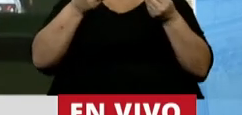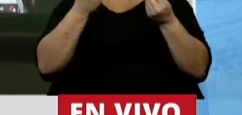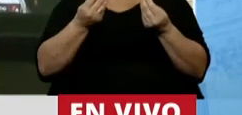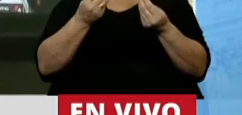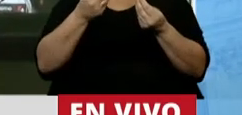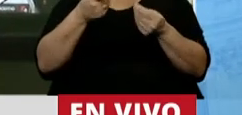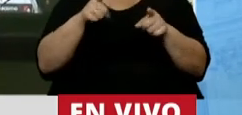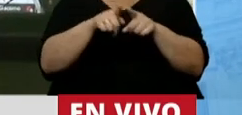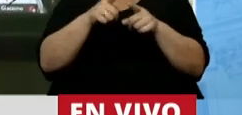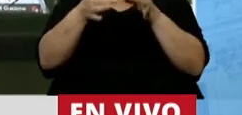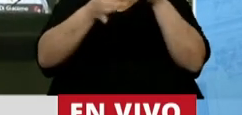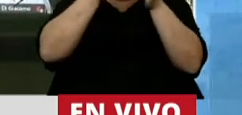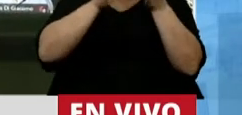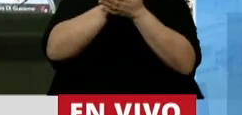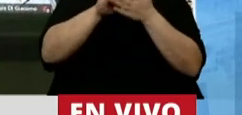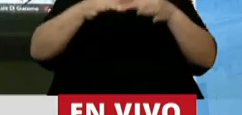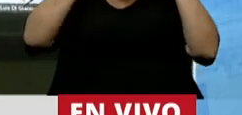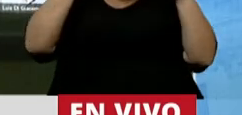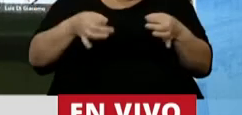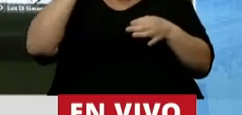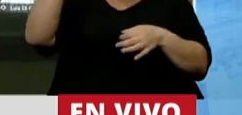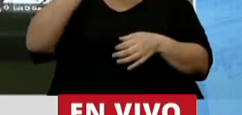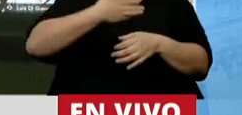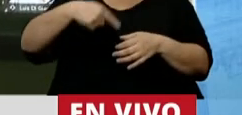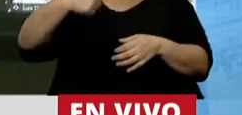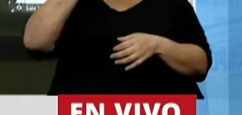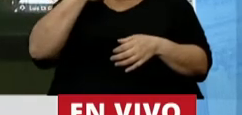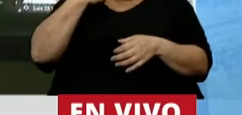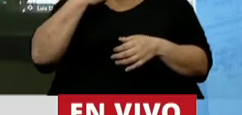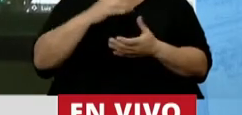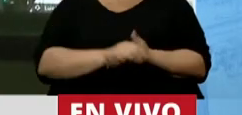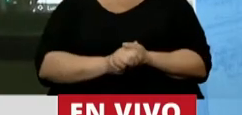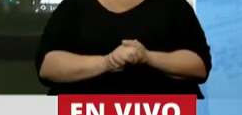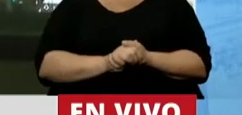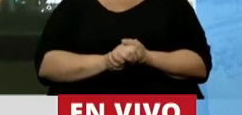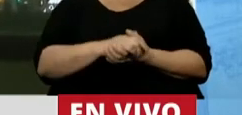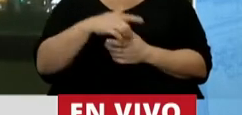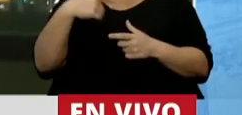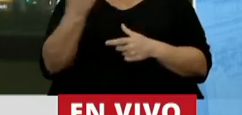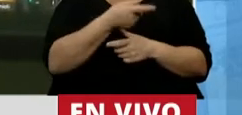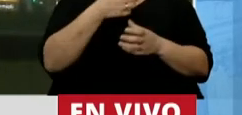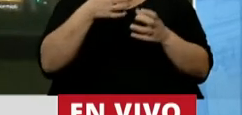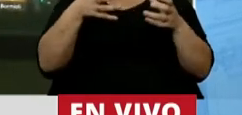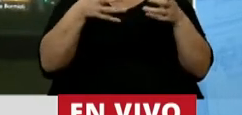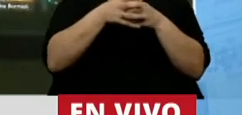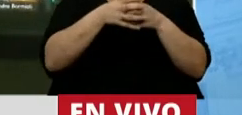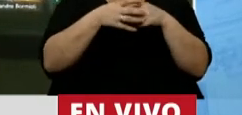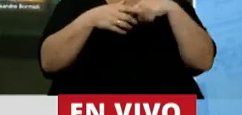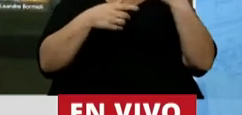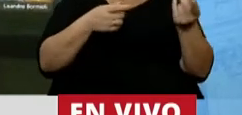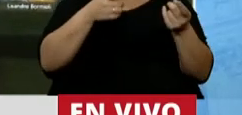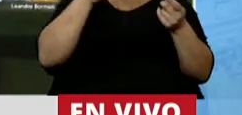para un diálogo serio con el Fondo Monetario Internacional. Y a los sectores más extremos de este gobierno,